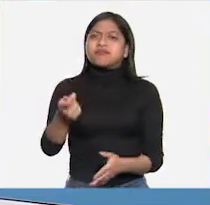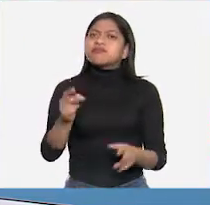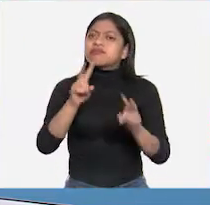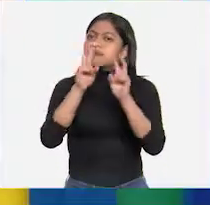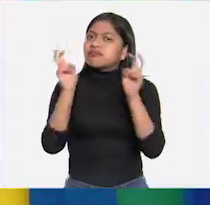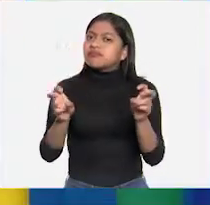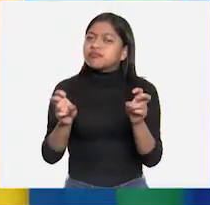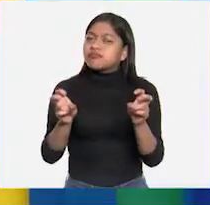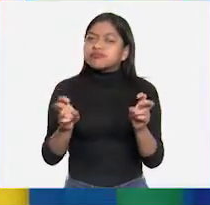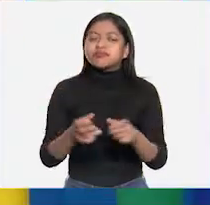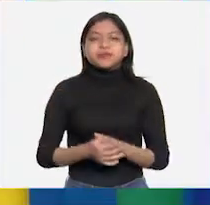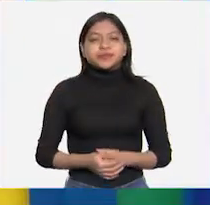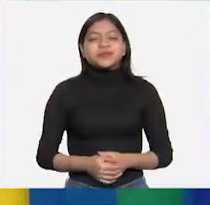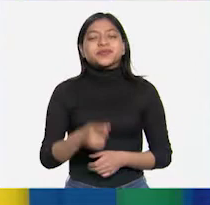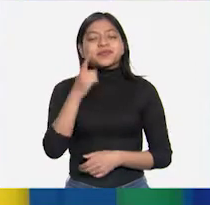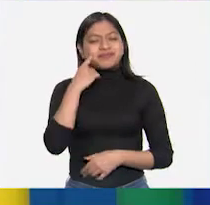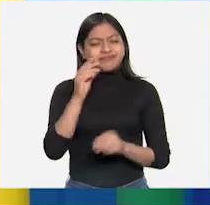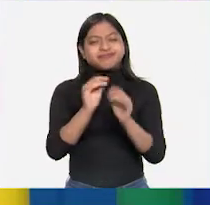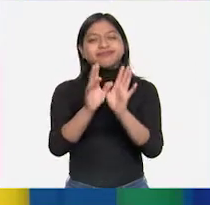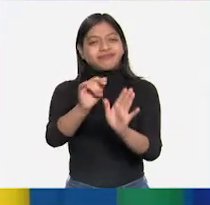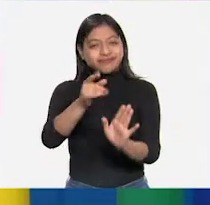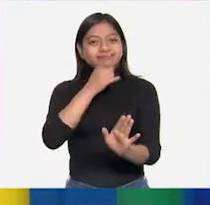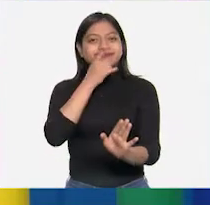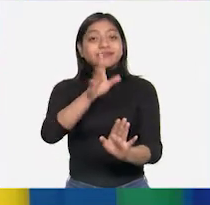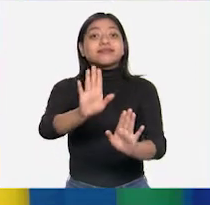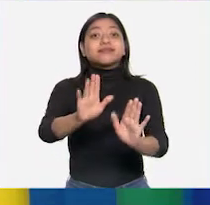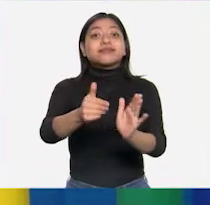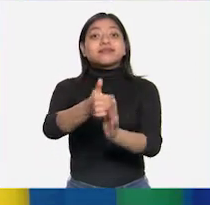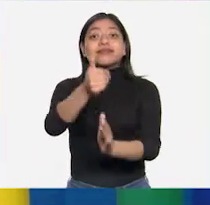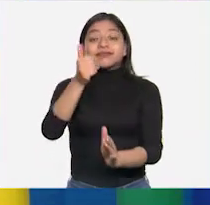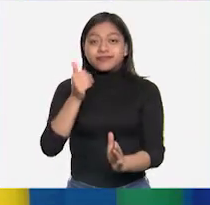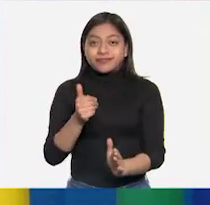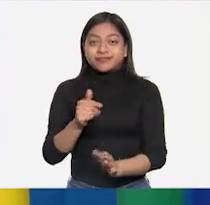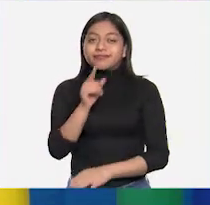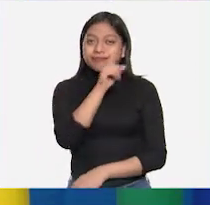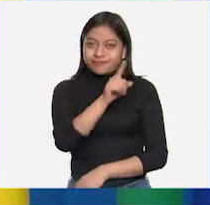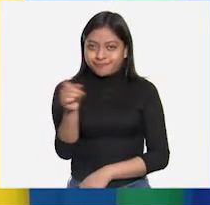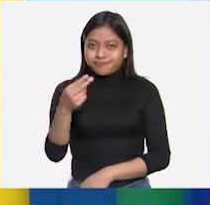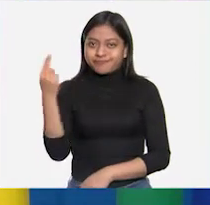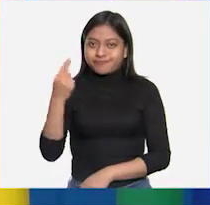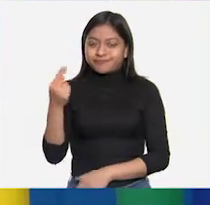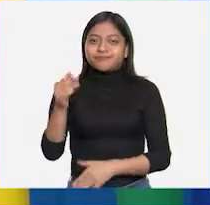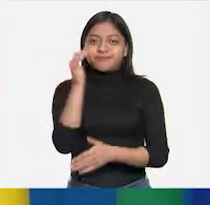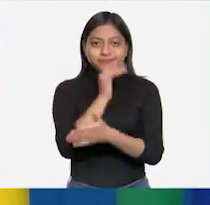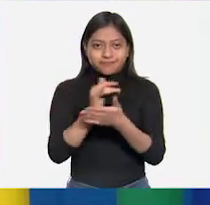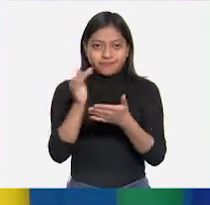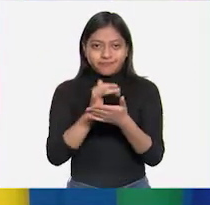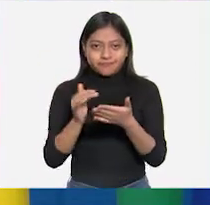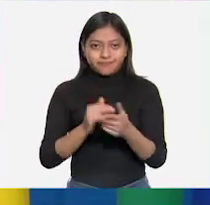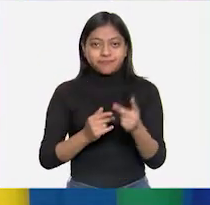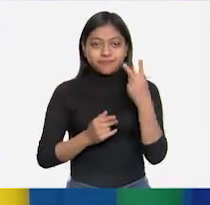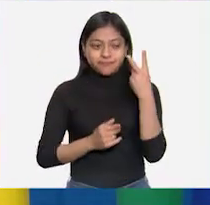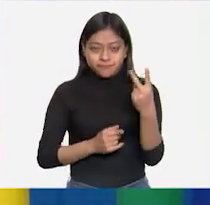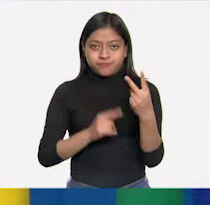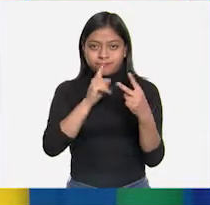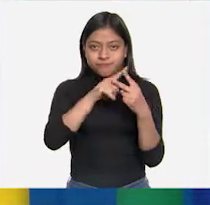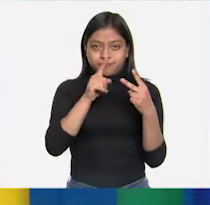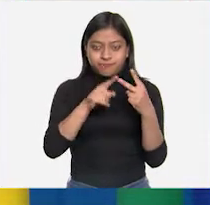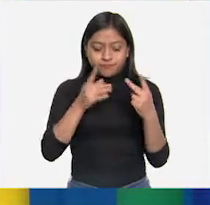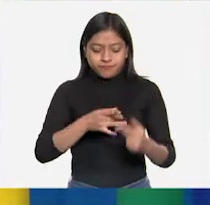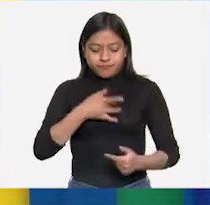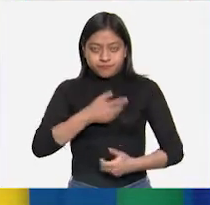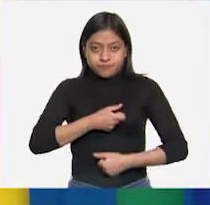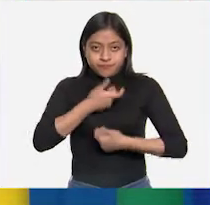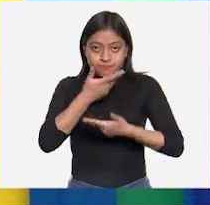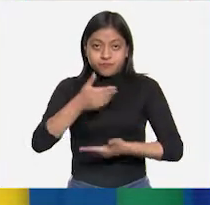tema? Ah, por supuesto que sí, pero primero quiero que me ayudes a leer dos poemas que se relacionan con lo que